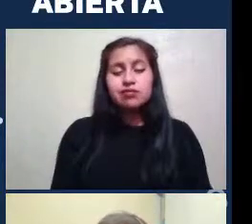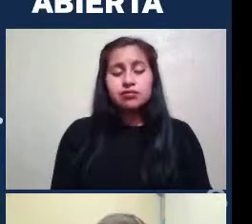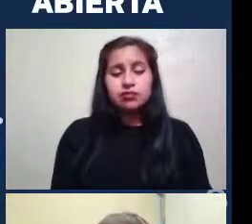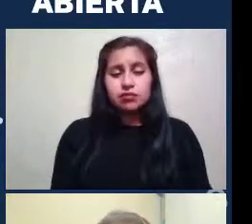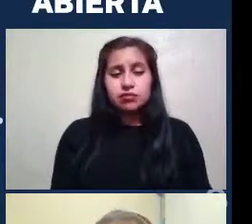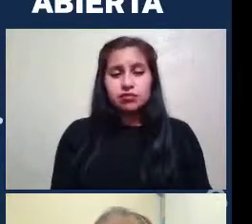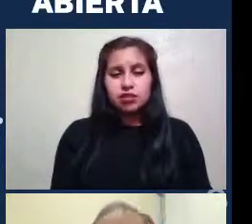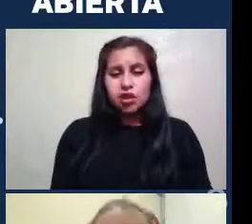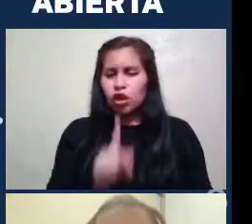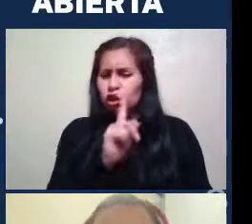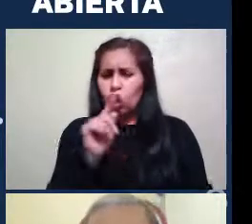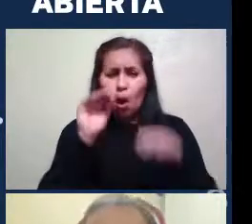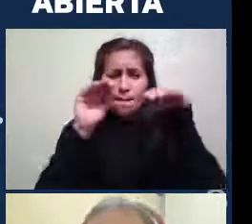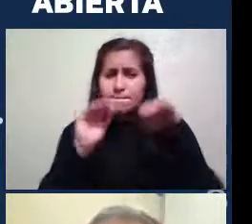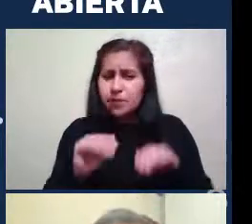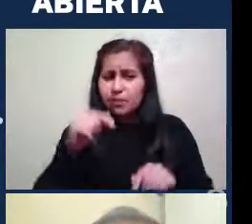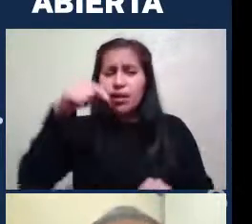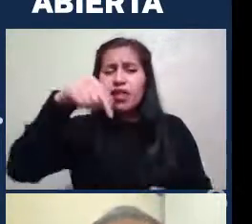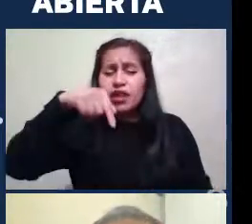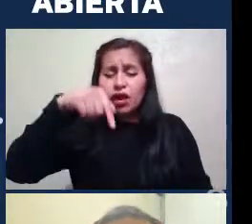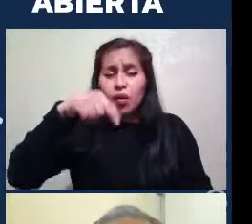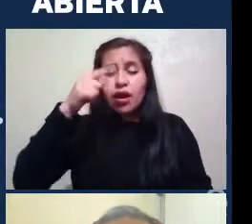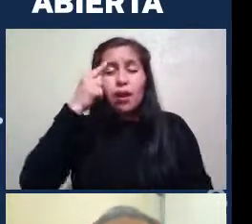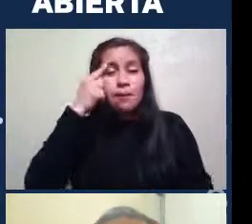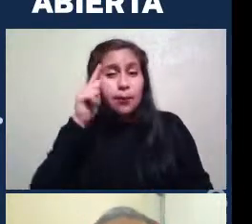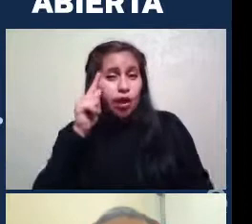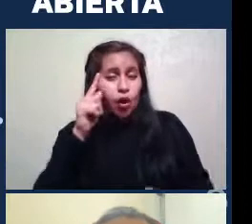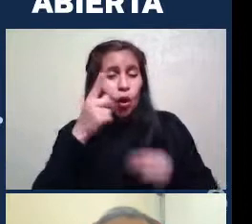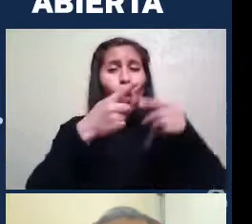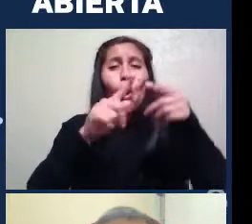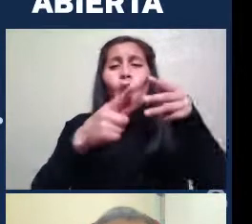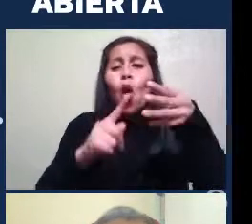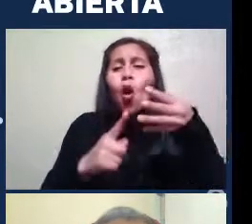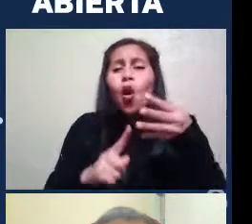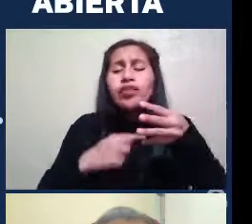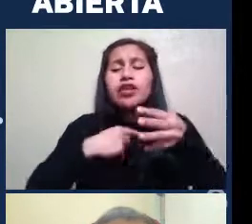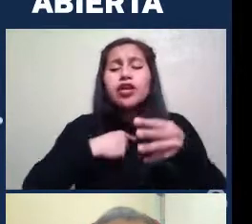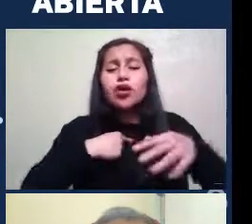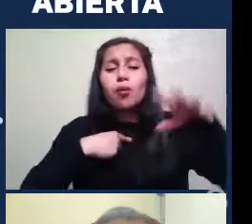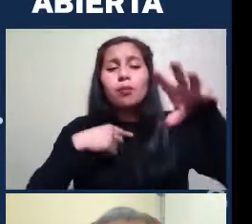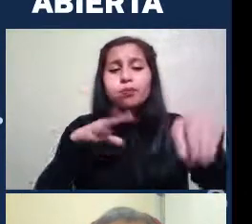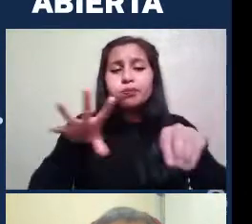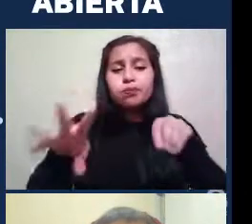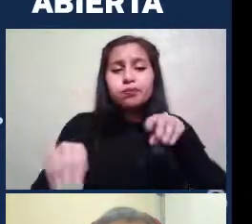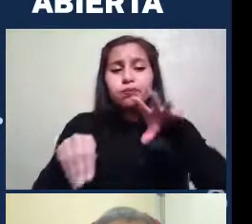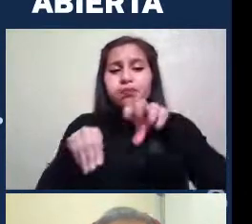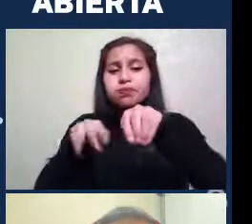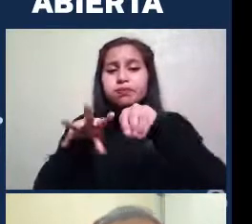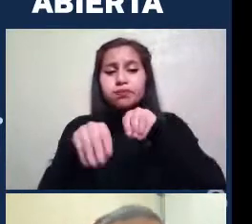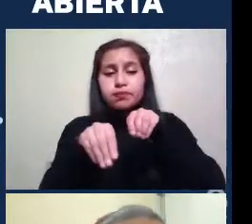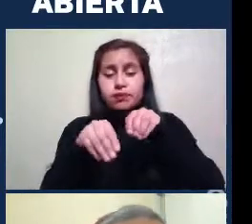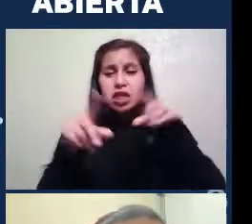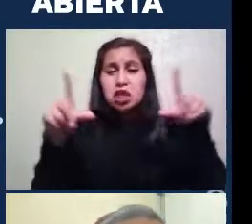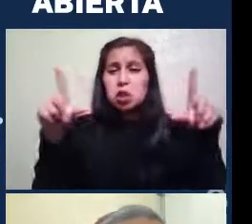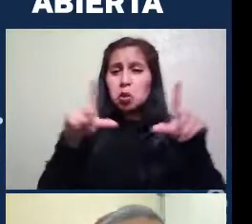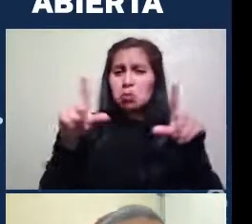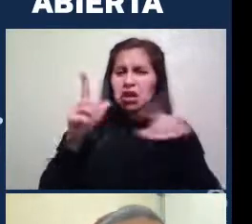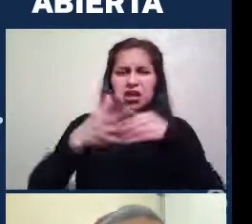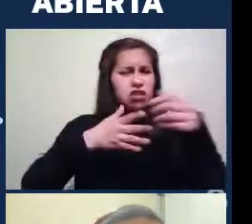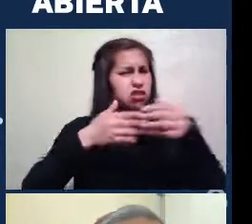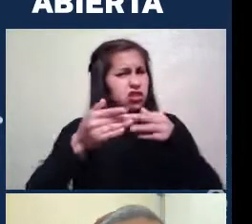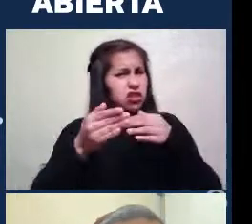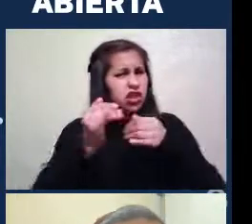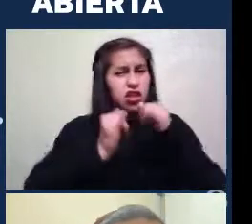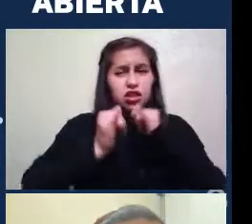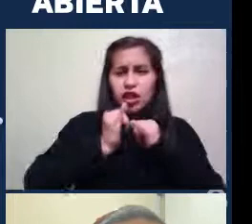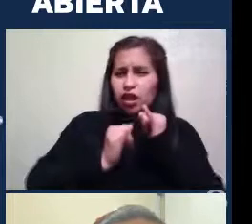No son estas mismas Galaxias Que tenía en la imagen Son otras Que tomé De una imagen De internet Pero Las